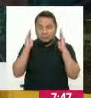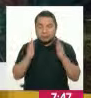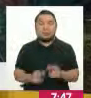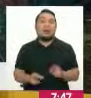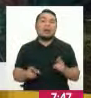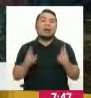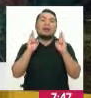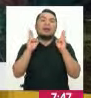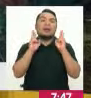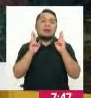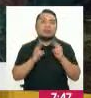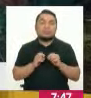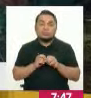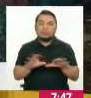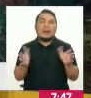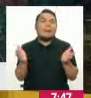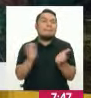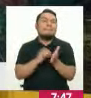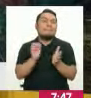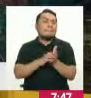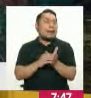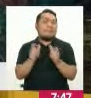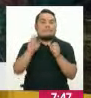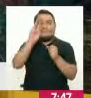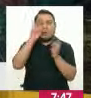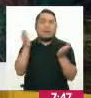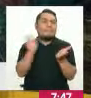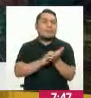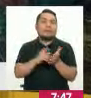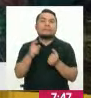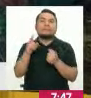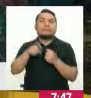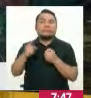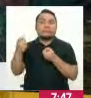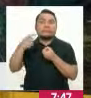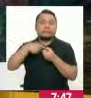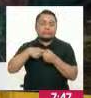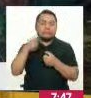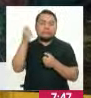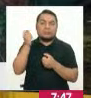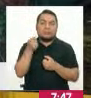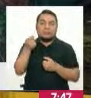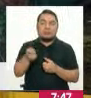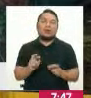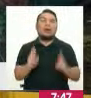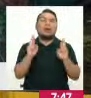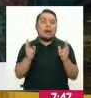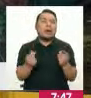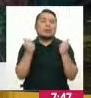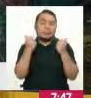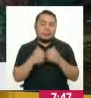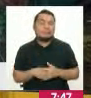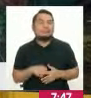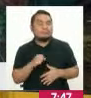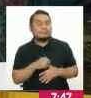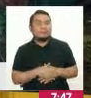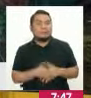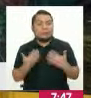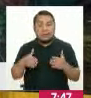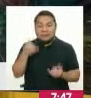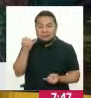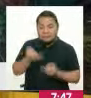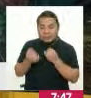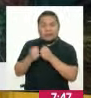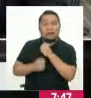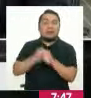ojalá logren ampliar y llegar a estos 300 mil peruanos que nos necesitan. Ojalá eso se dé muy pronto. Debería. Ya llegar a fines